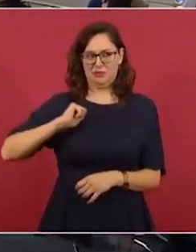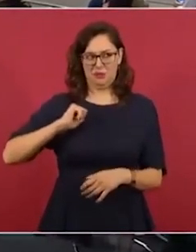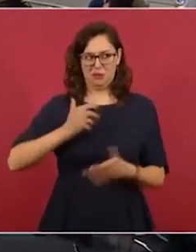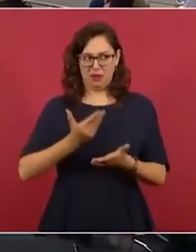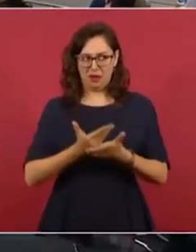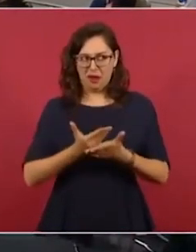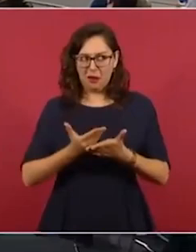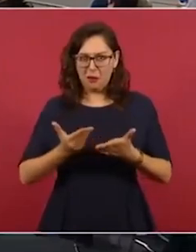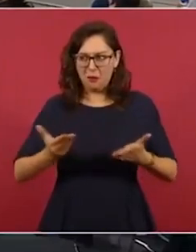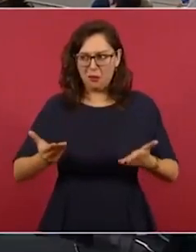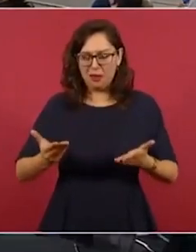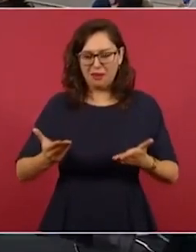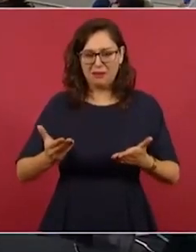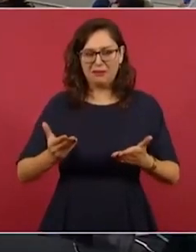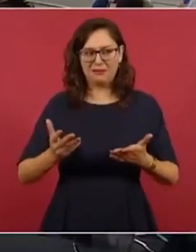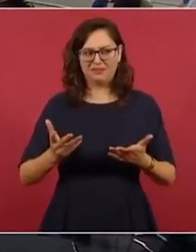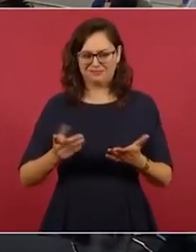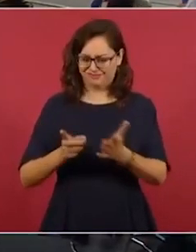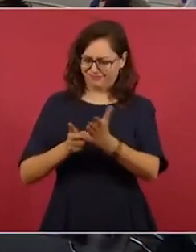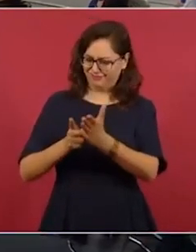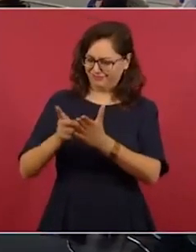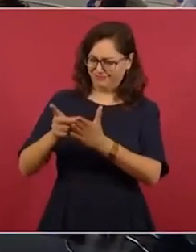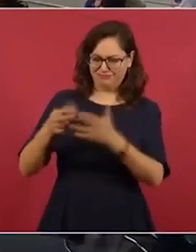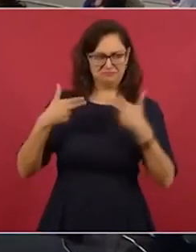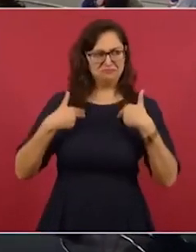¿dónde están los derechos humanos?